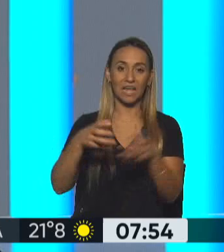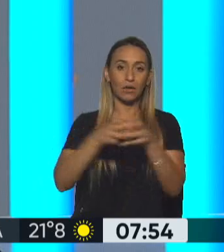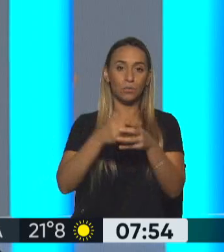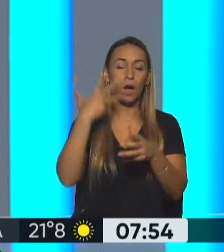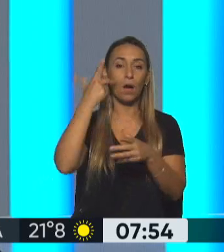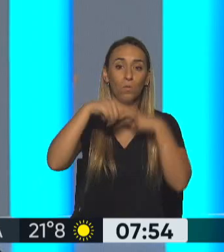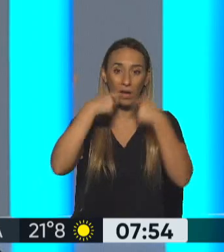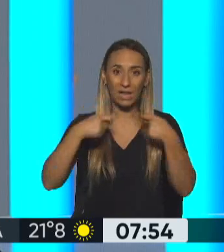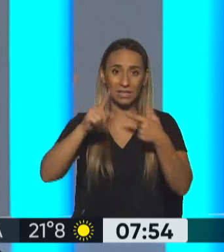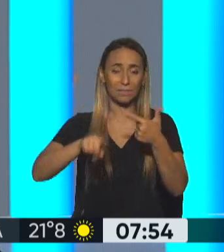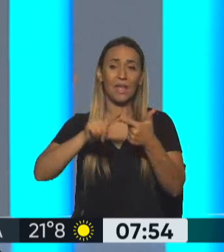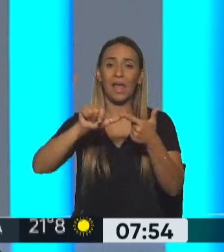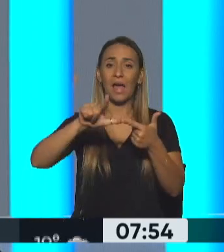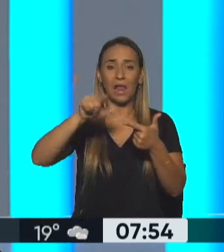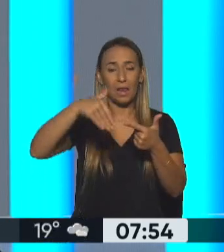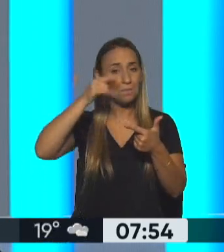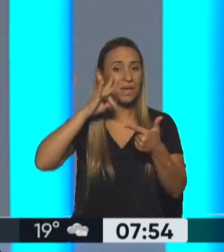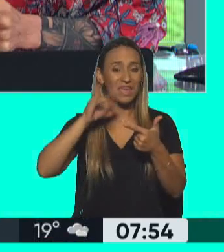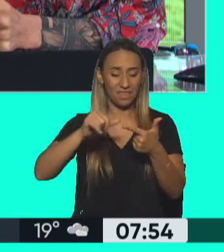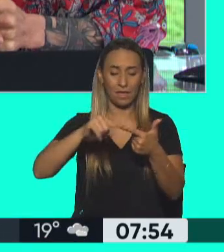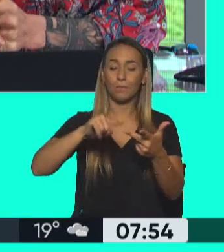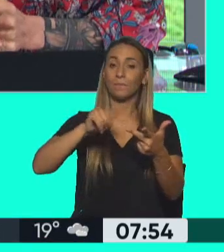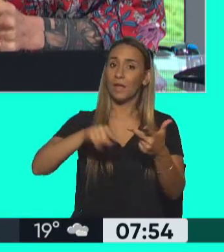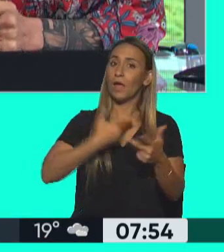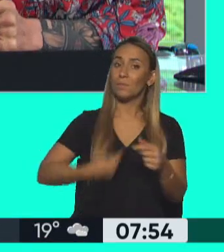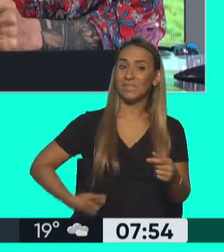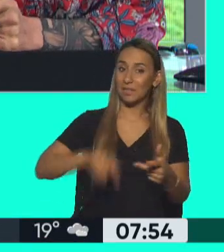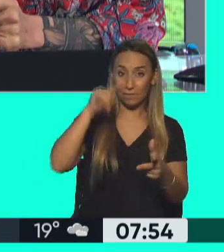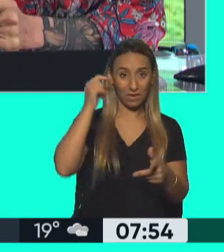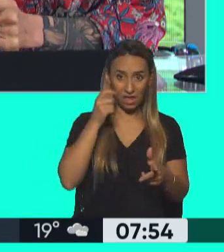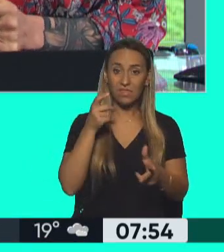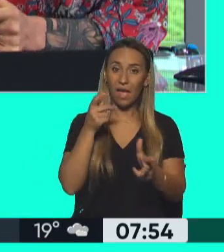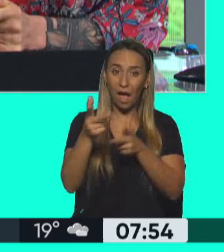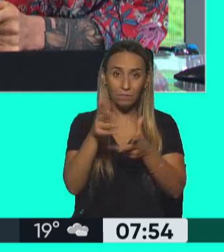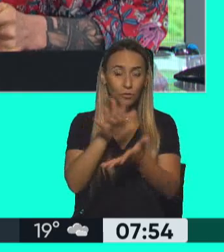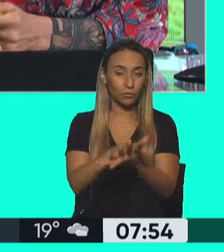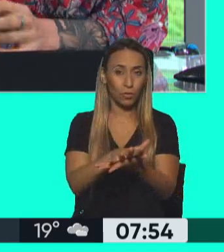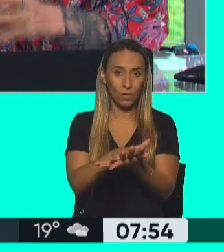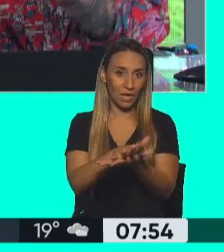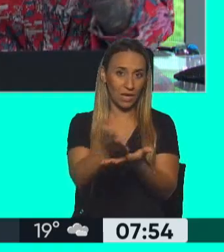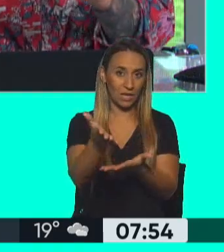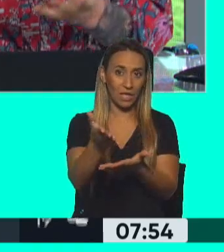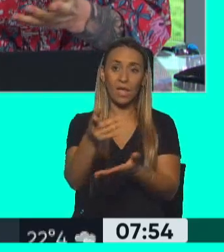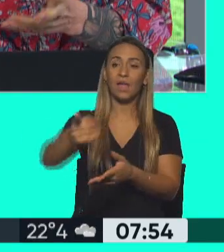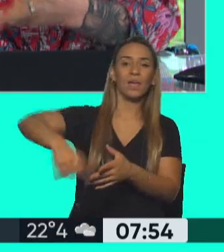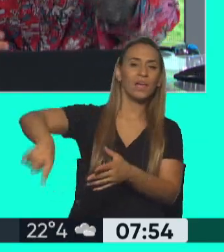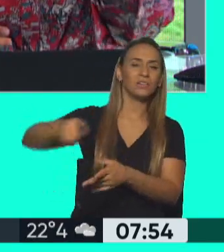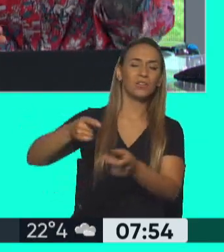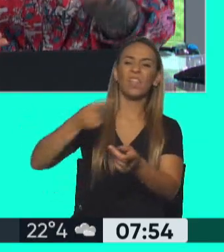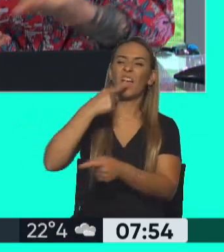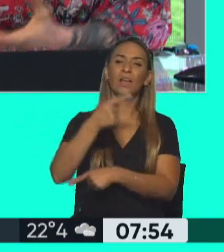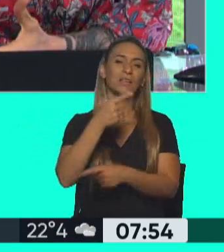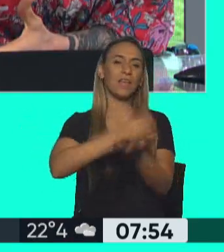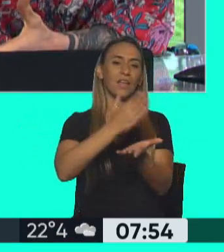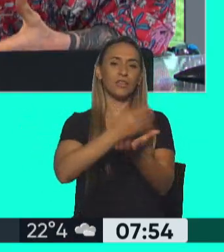también Tati Almeida. El Presidente Alberto Fernández hizo referencia a aquellos que hablan de un negocio de los derechos humanos.